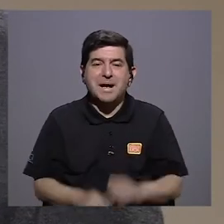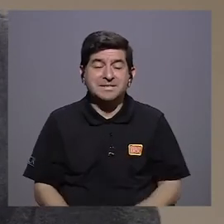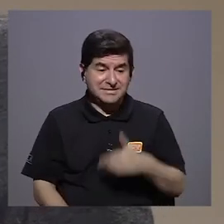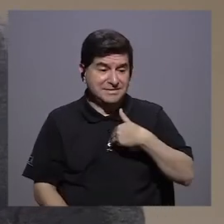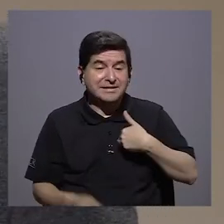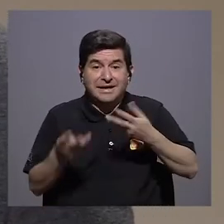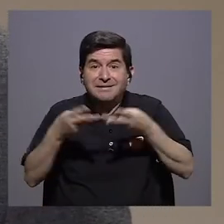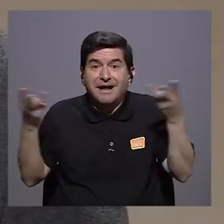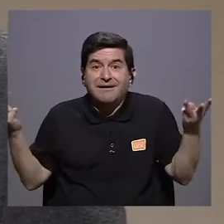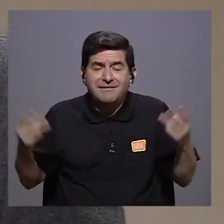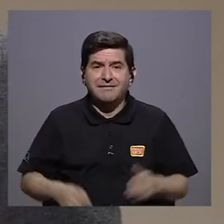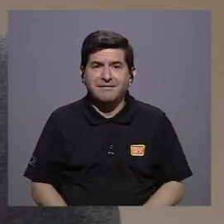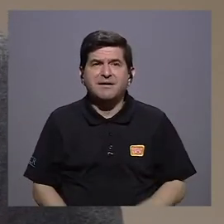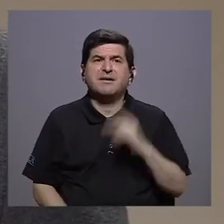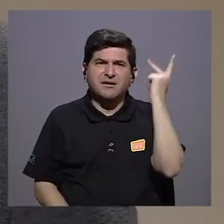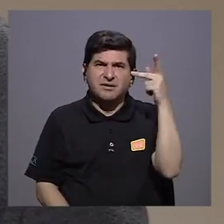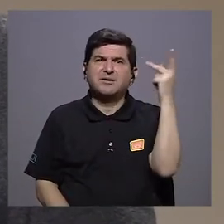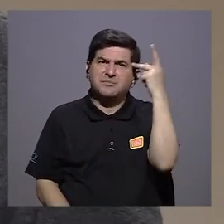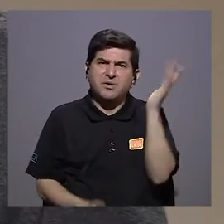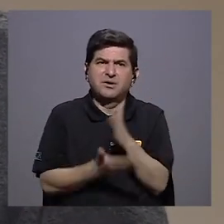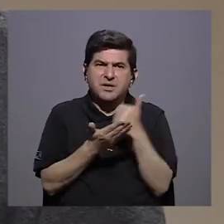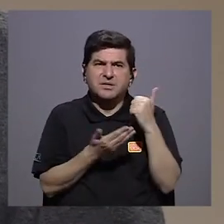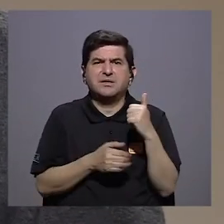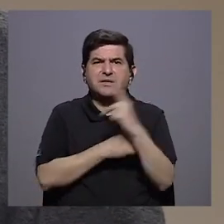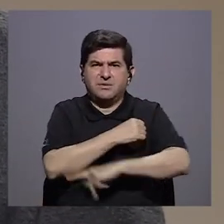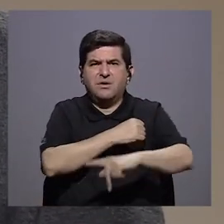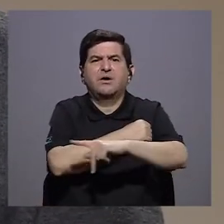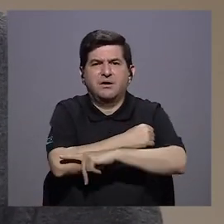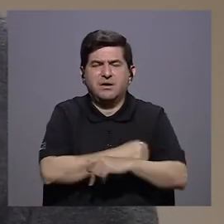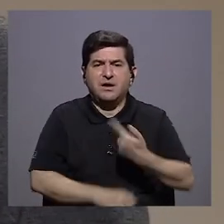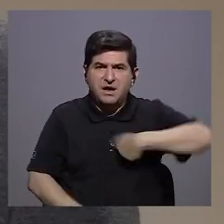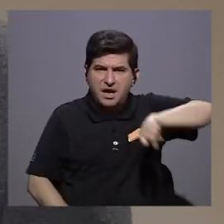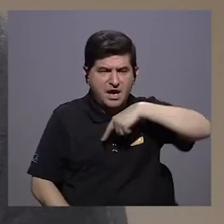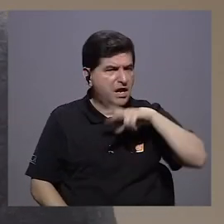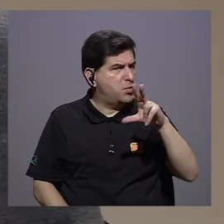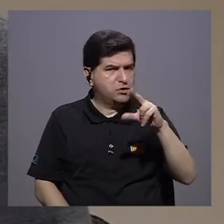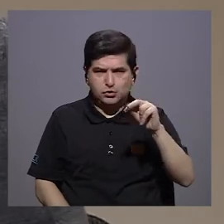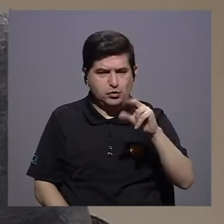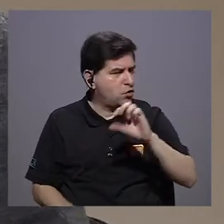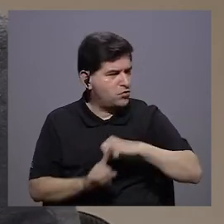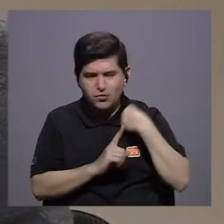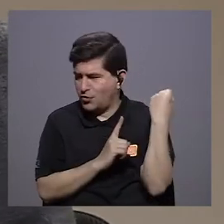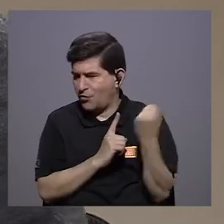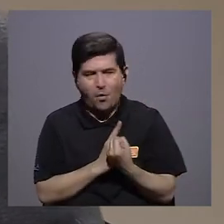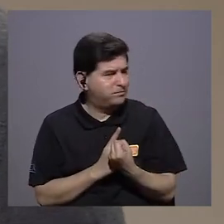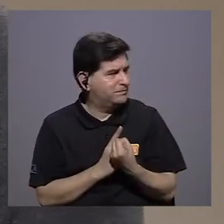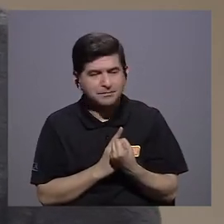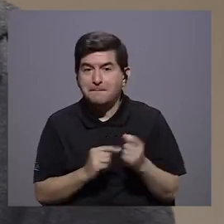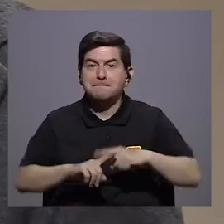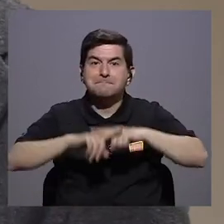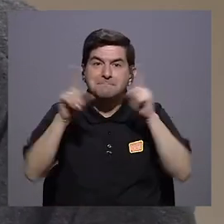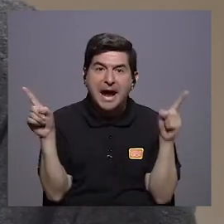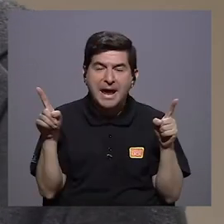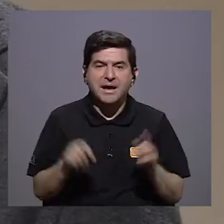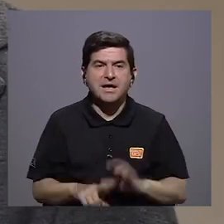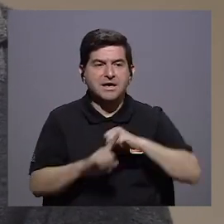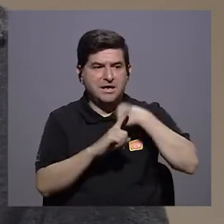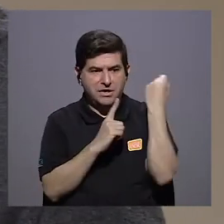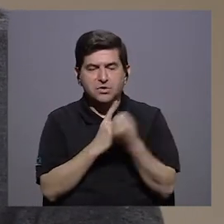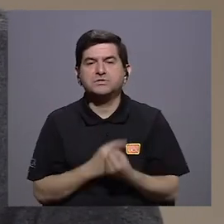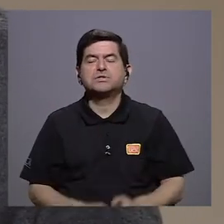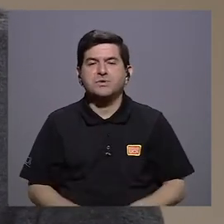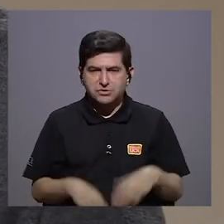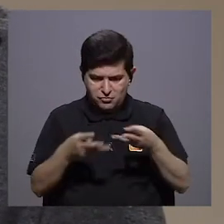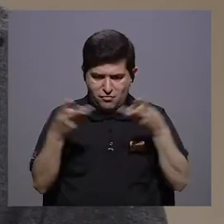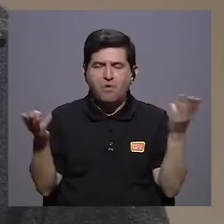abastecimiento. Tal vez se ha politizado en algunos países. En el nuestro todavía no ha llegado a eso tanto, ¿verdad? Pero es una cuestión de